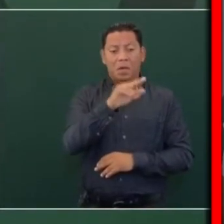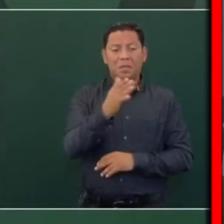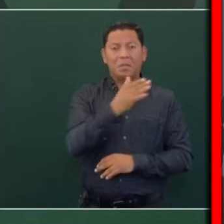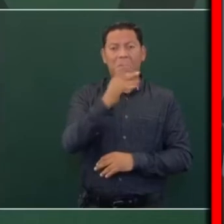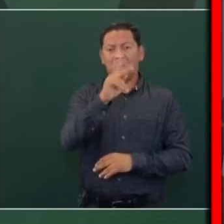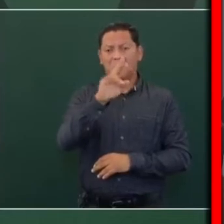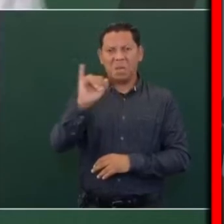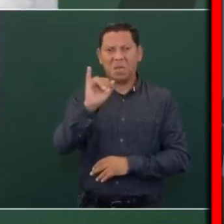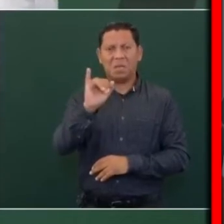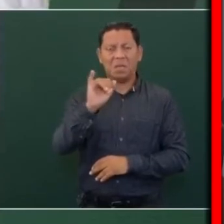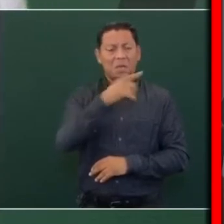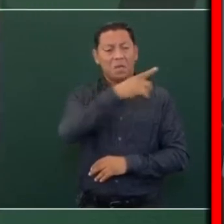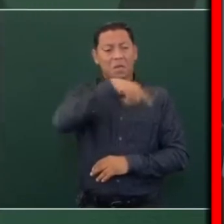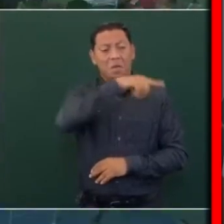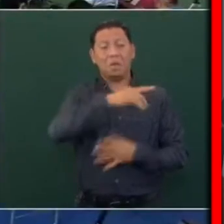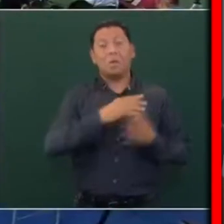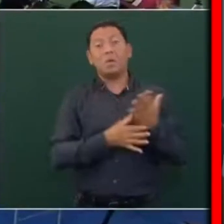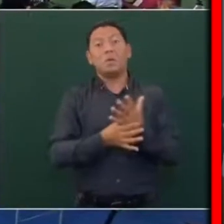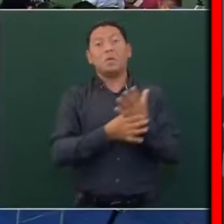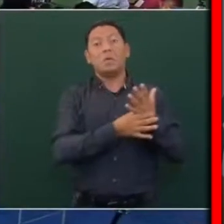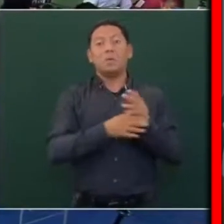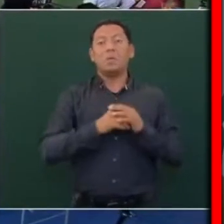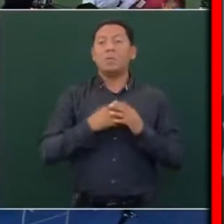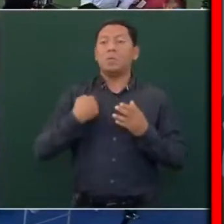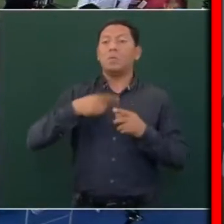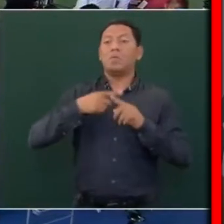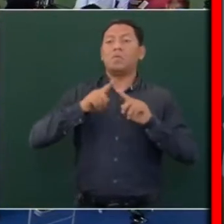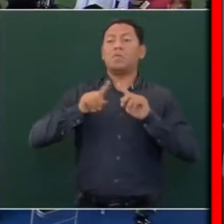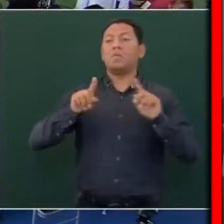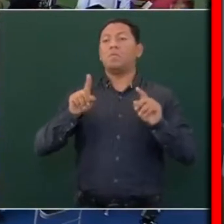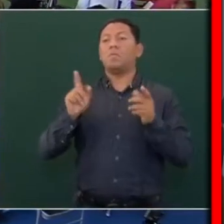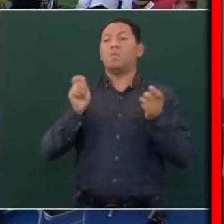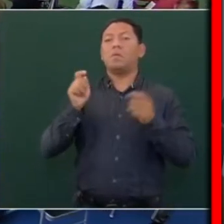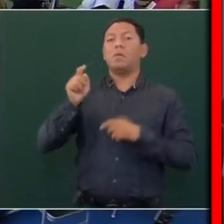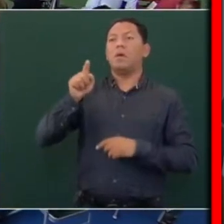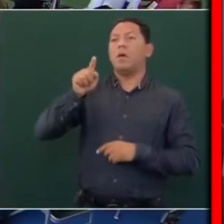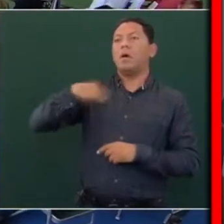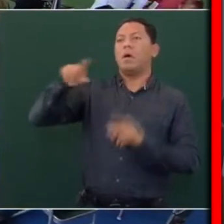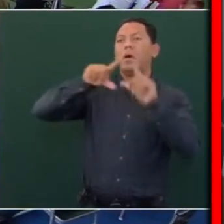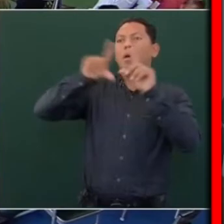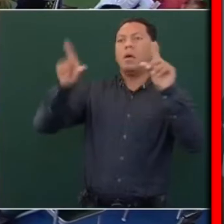pobre gente que se la creyó.